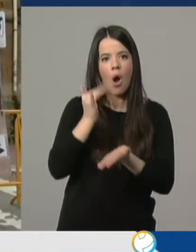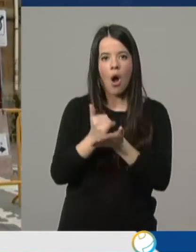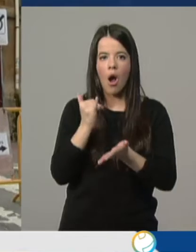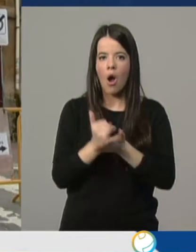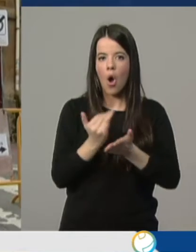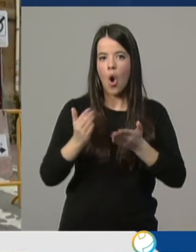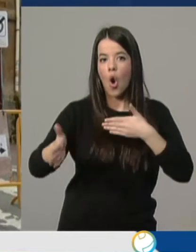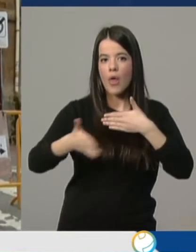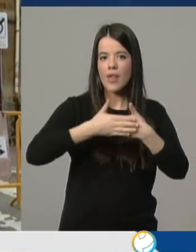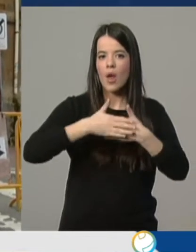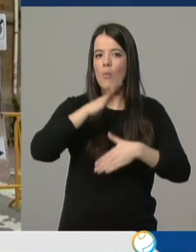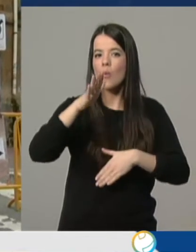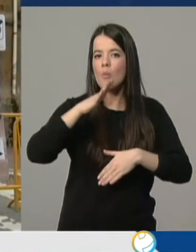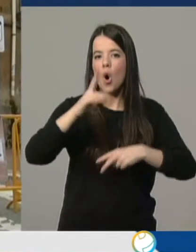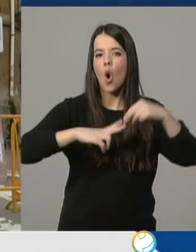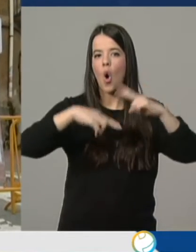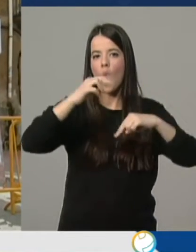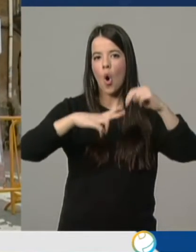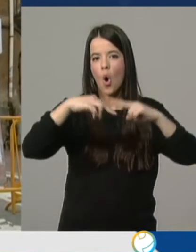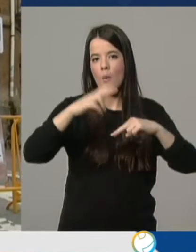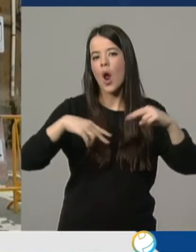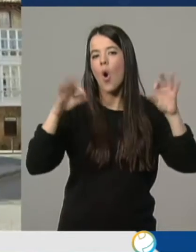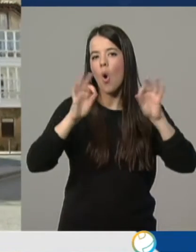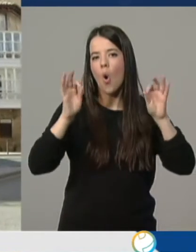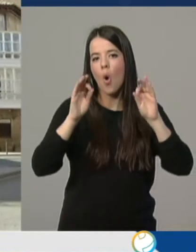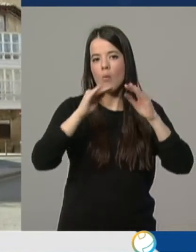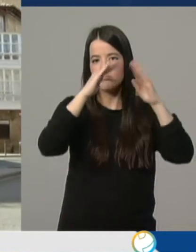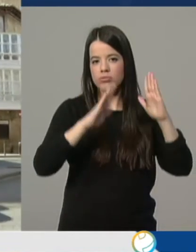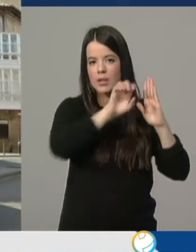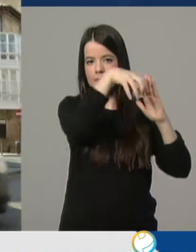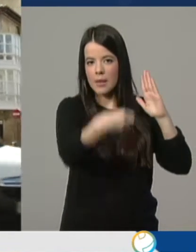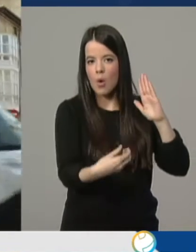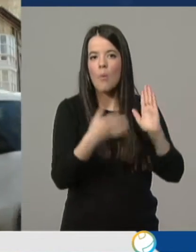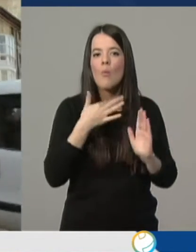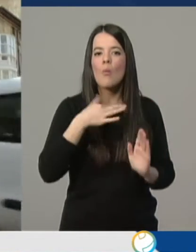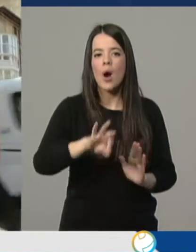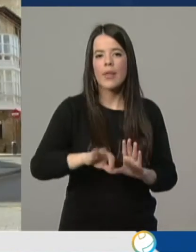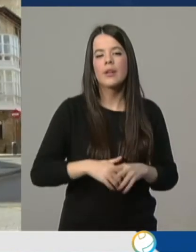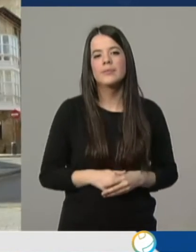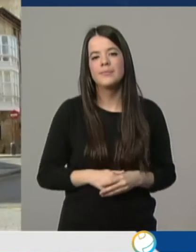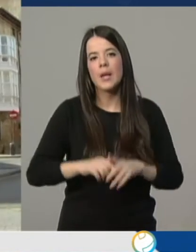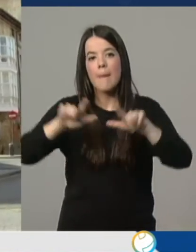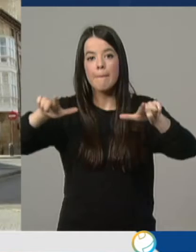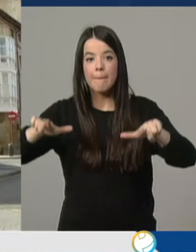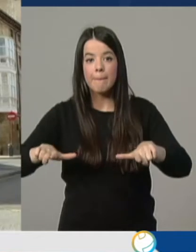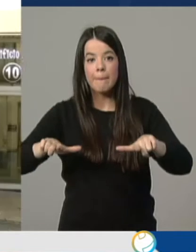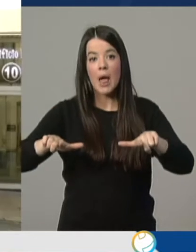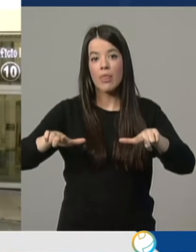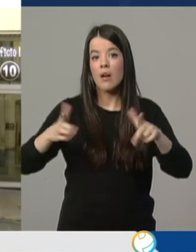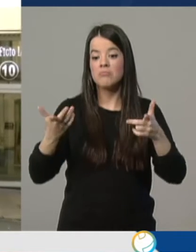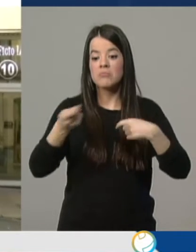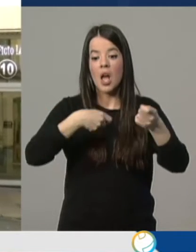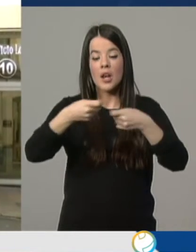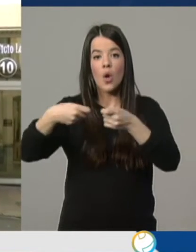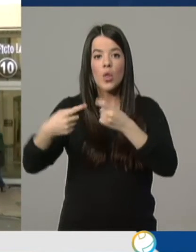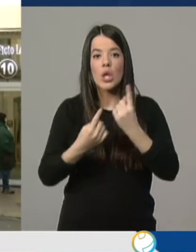cortadas al tráfico... ...lo están por obras o peligro por desprendimientos. En la plaza de la localidad y en sus proximidades hay varios negocios que